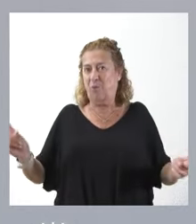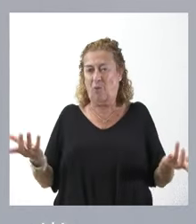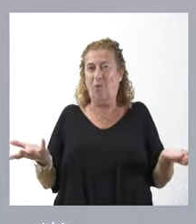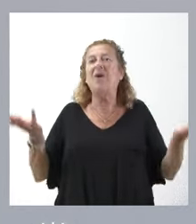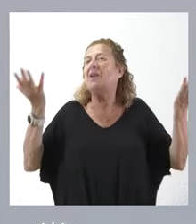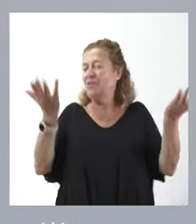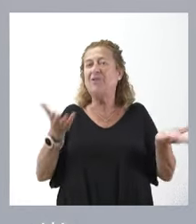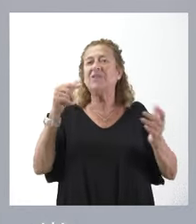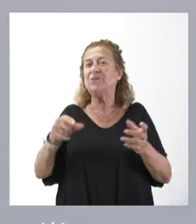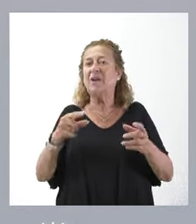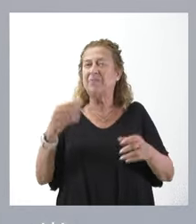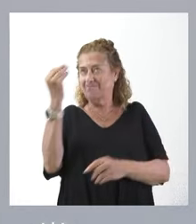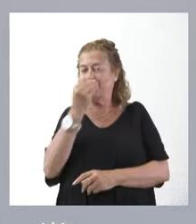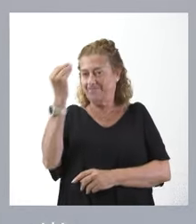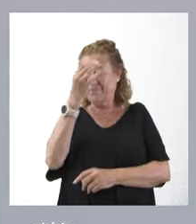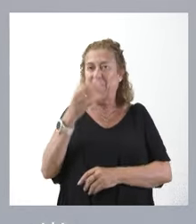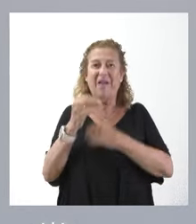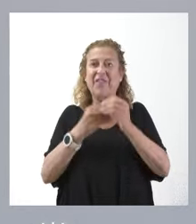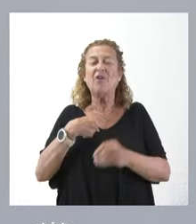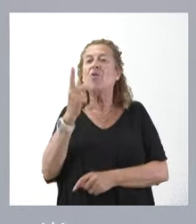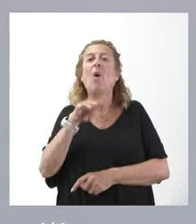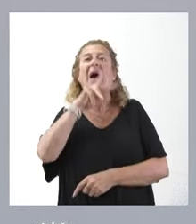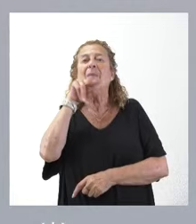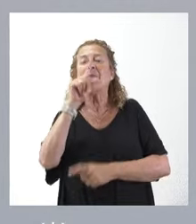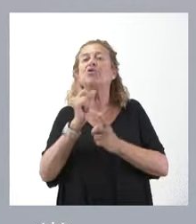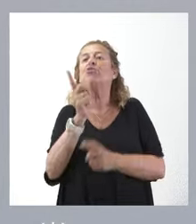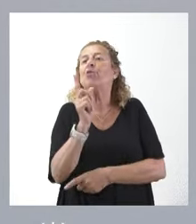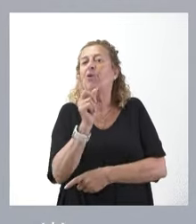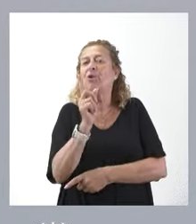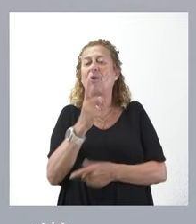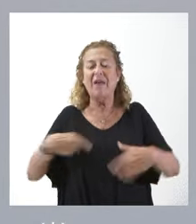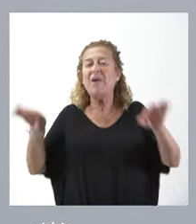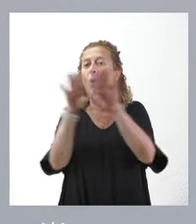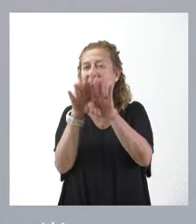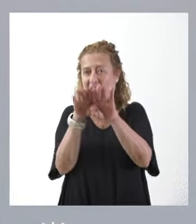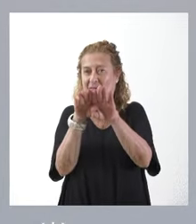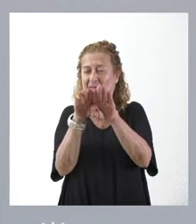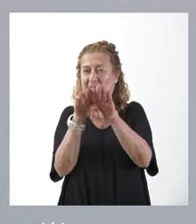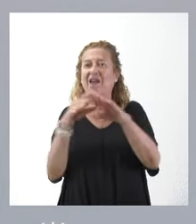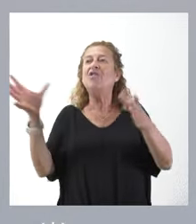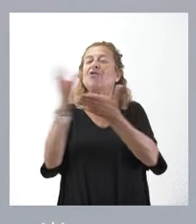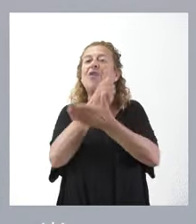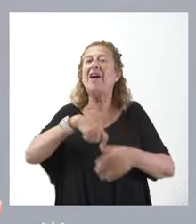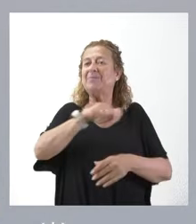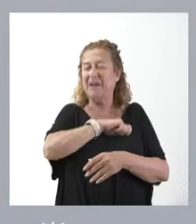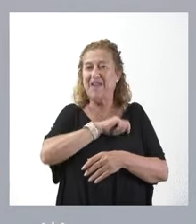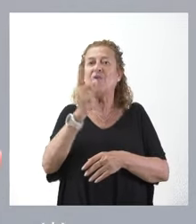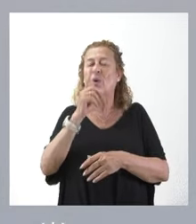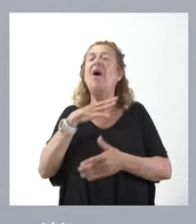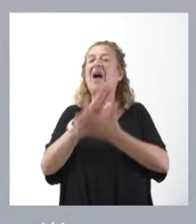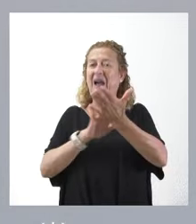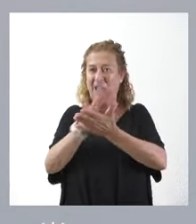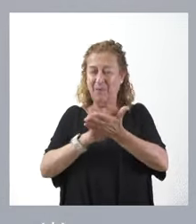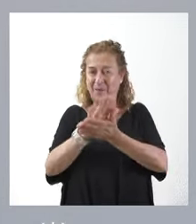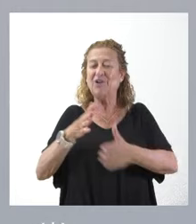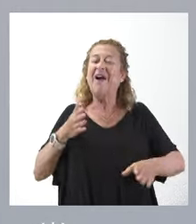tanto, esta es una reflexión que nos tenemos que hacer. No hablamos solo de la igualdad en toda España, estamos hablando del